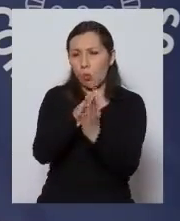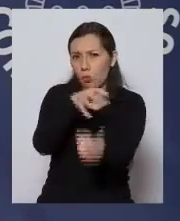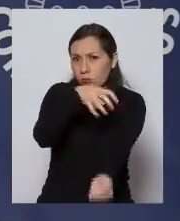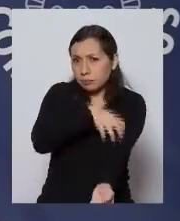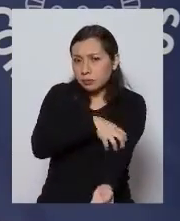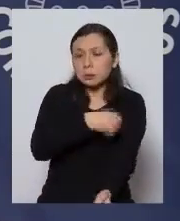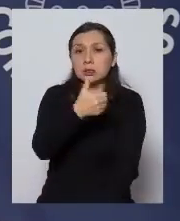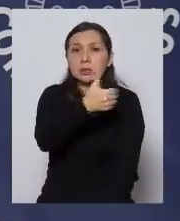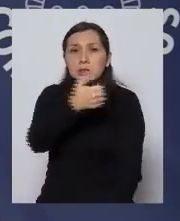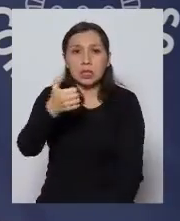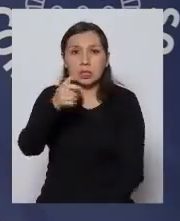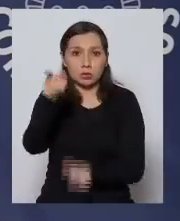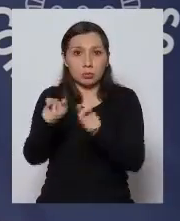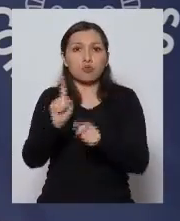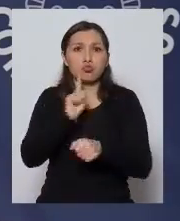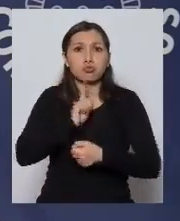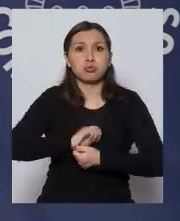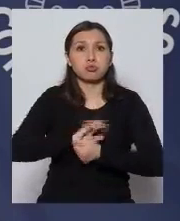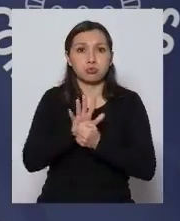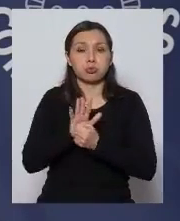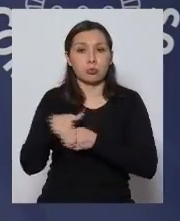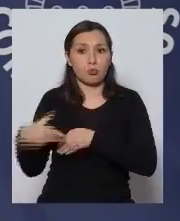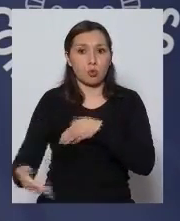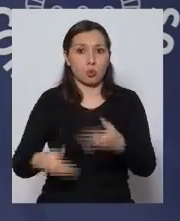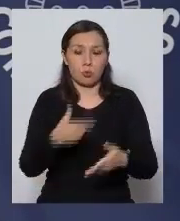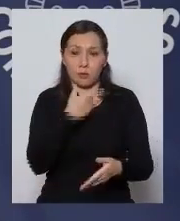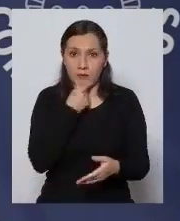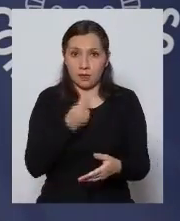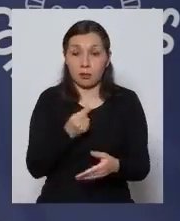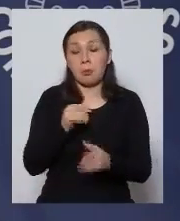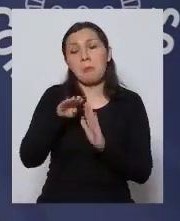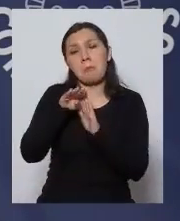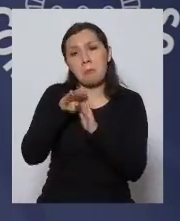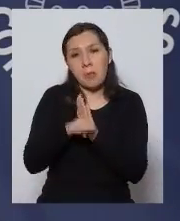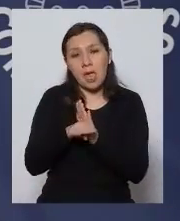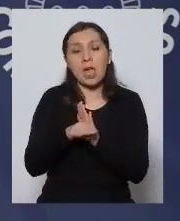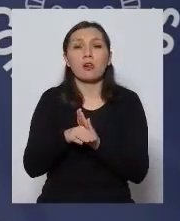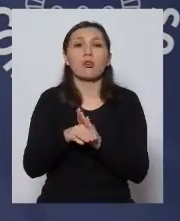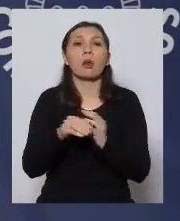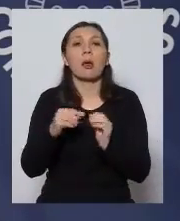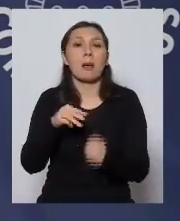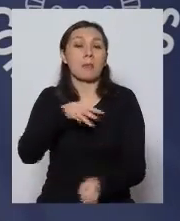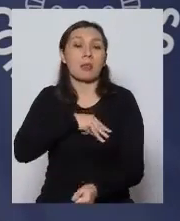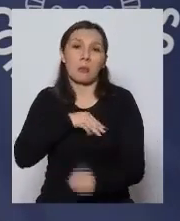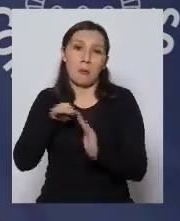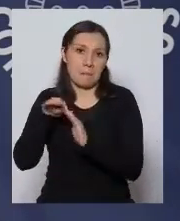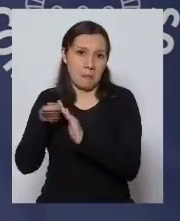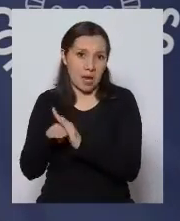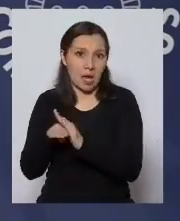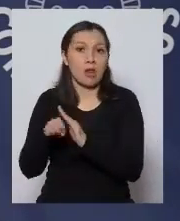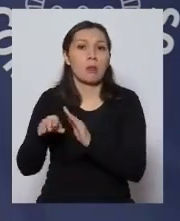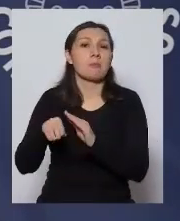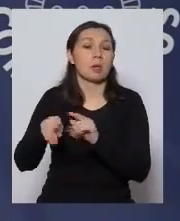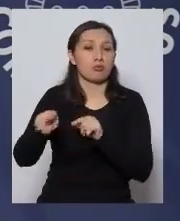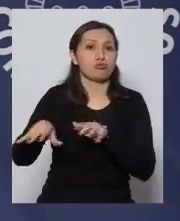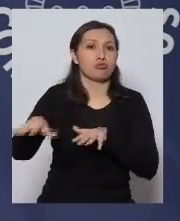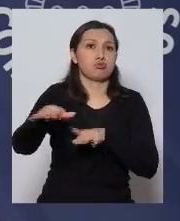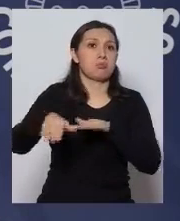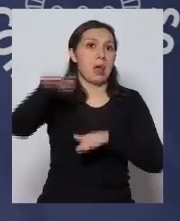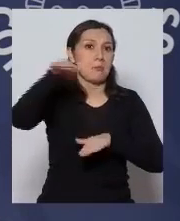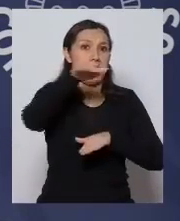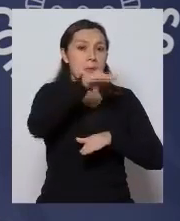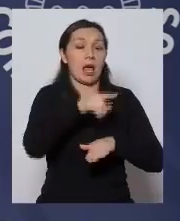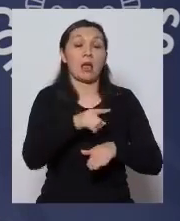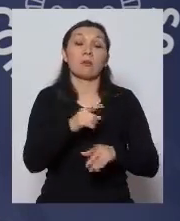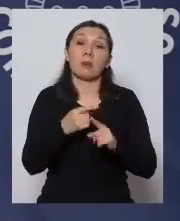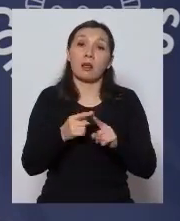del orden de 600 casos activos es un número mucho menor por supuesto que en la región metropolitana o lo que ha ocurrido en otras regiones del